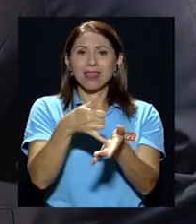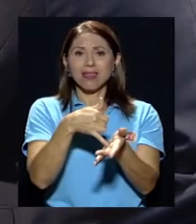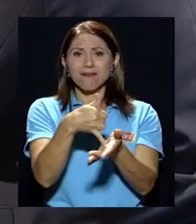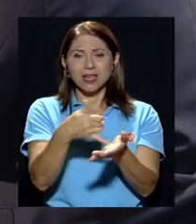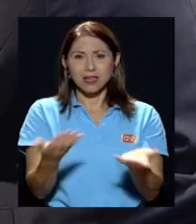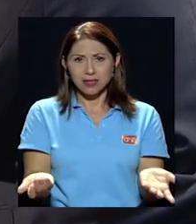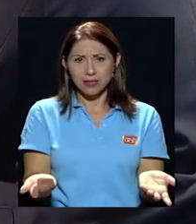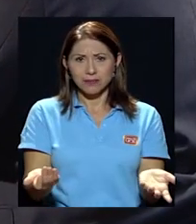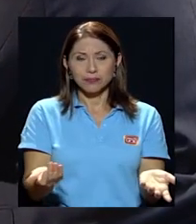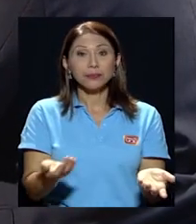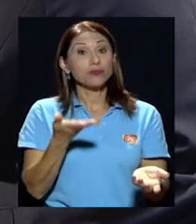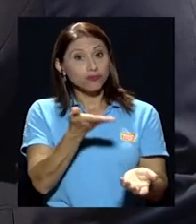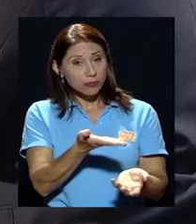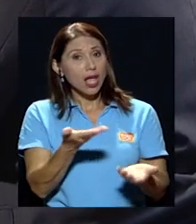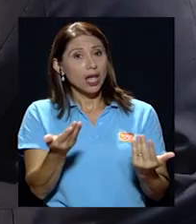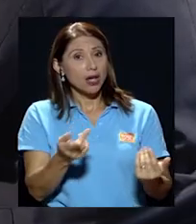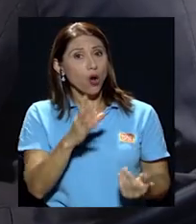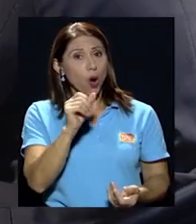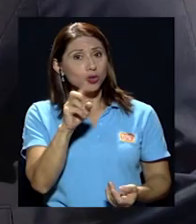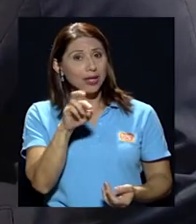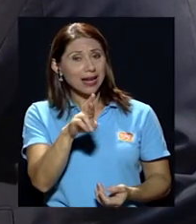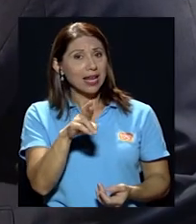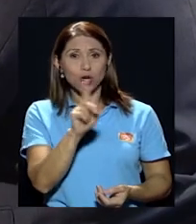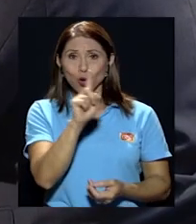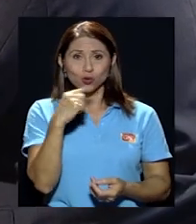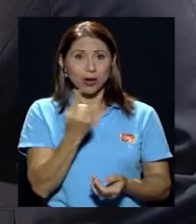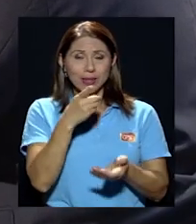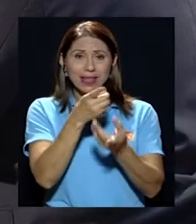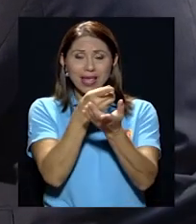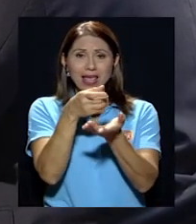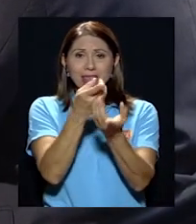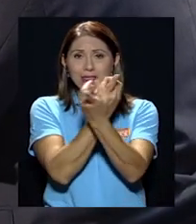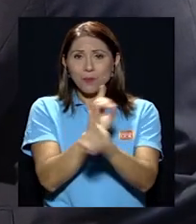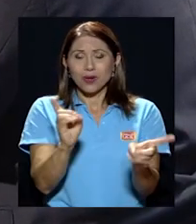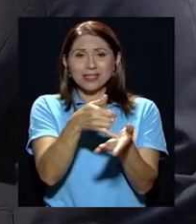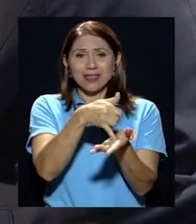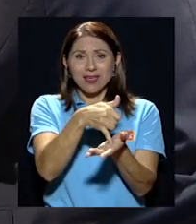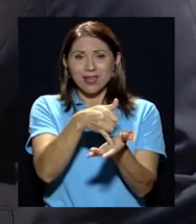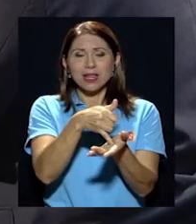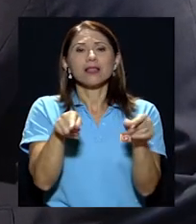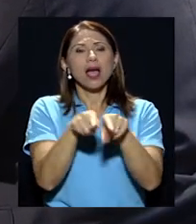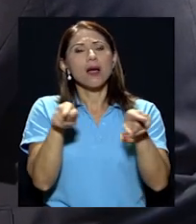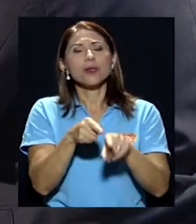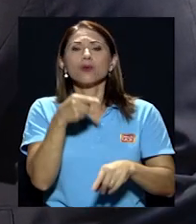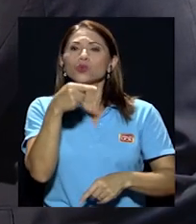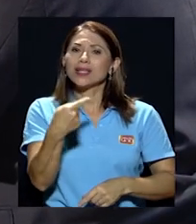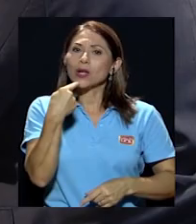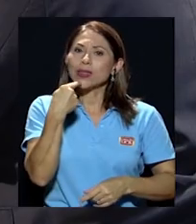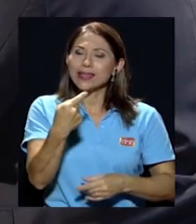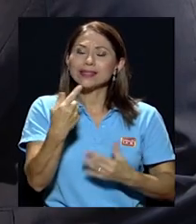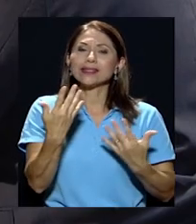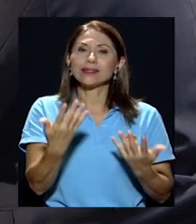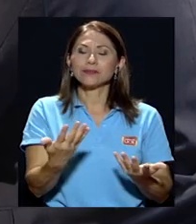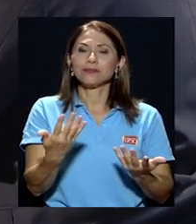Oscar, ¿es efectivamente no solamente una democracia débil, sino una democracia como usted la cataloga en su titular